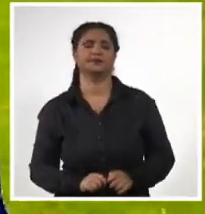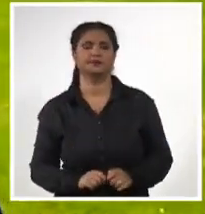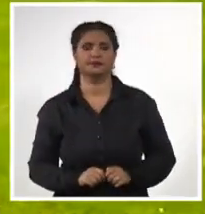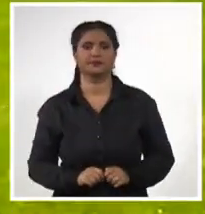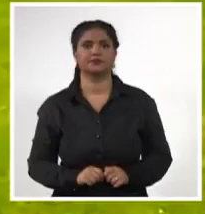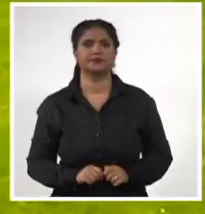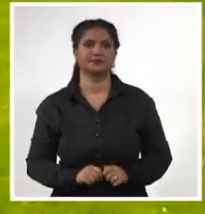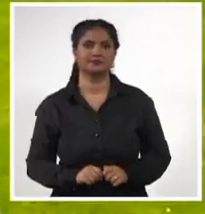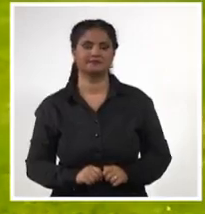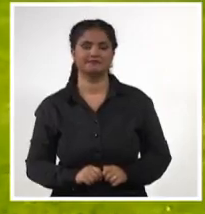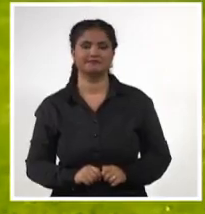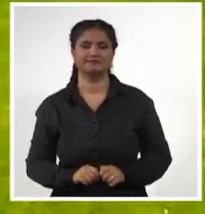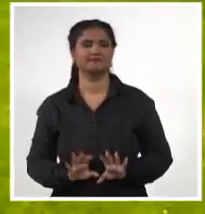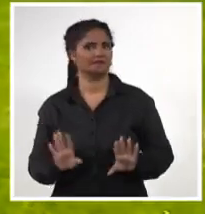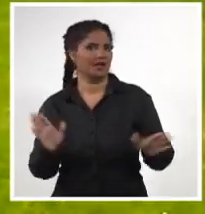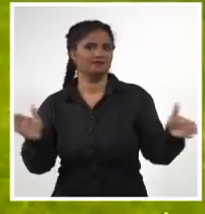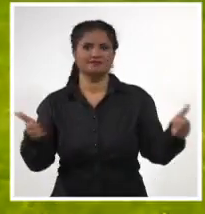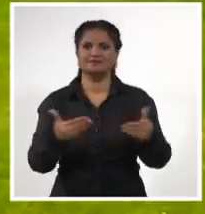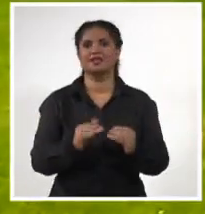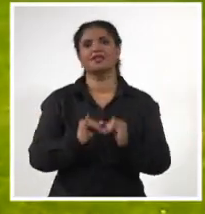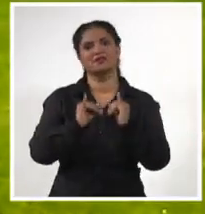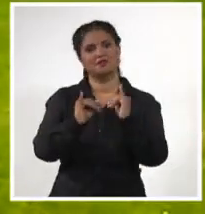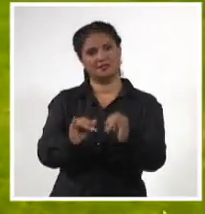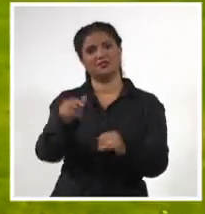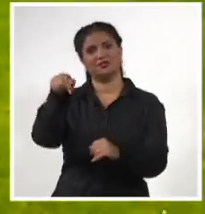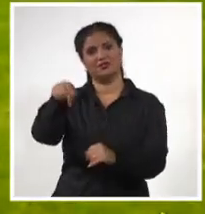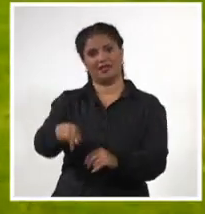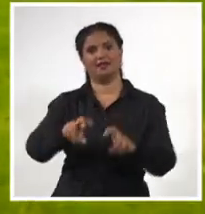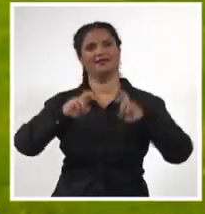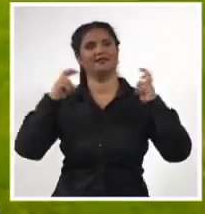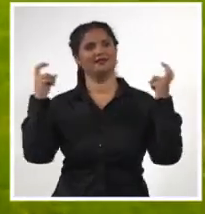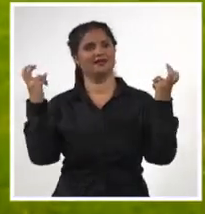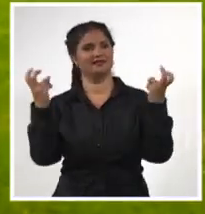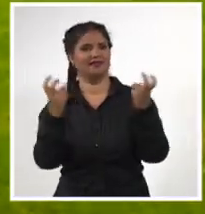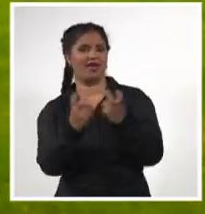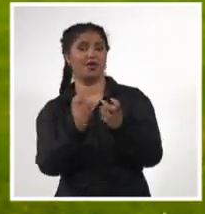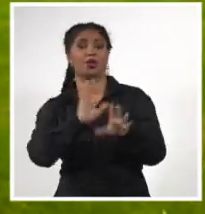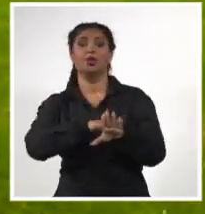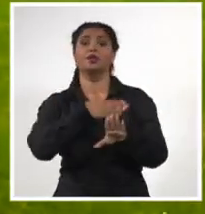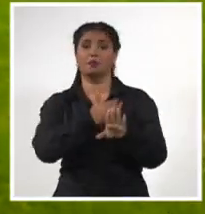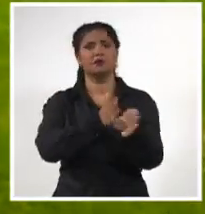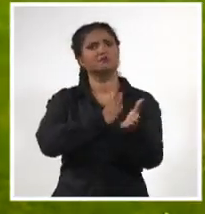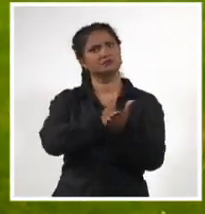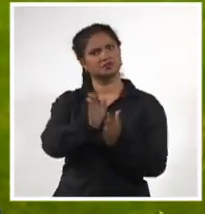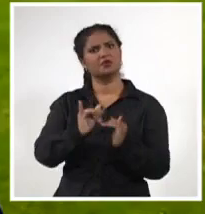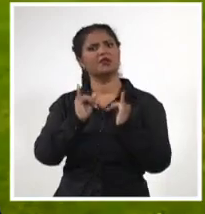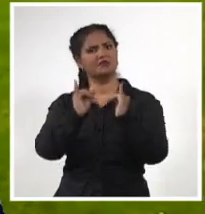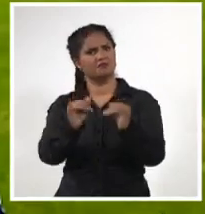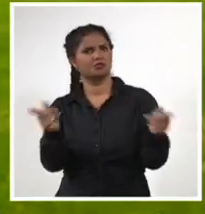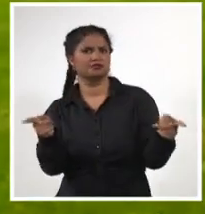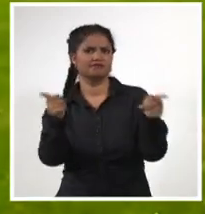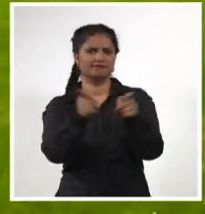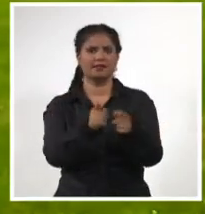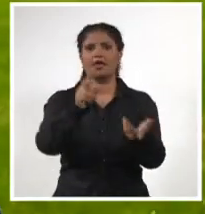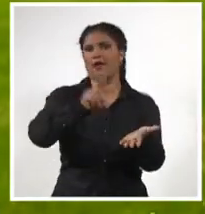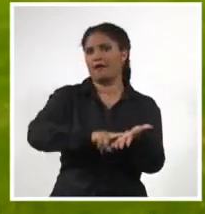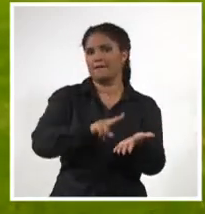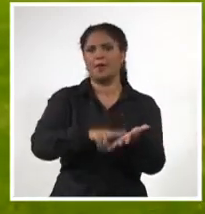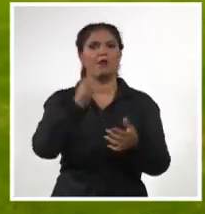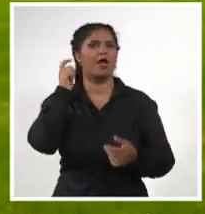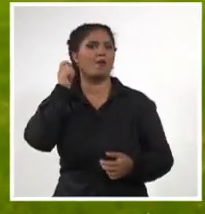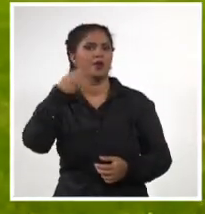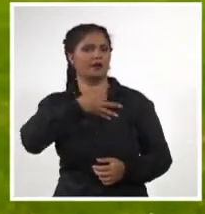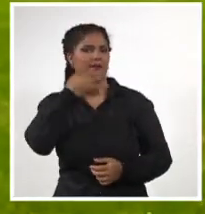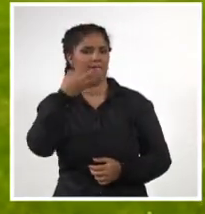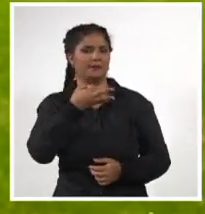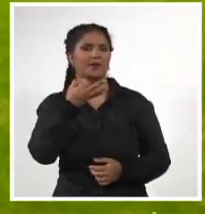del año que viene. Es lo que teníamos, Alejandro, desde aquí, desde el latino, por supuesto ampliaremos con declaraciones de las atletas y de la dirección del equipo en